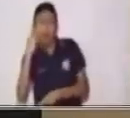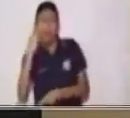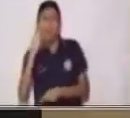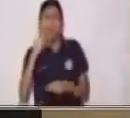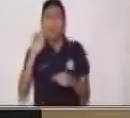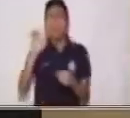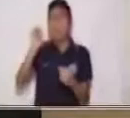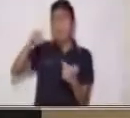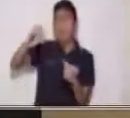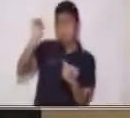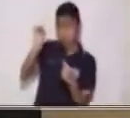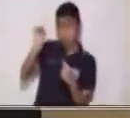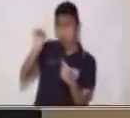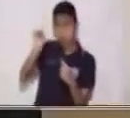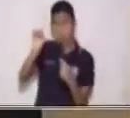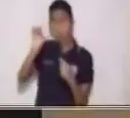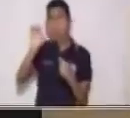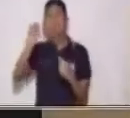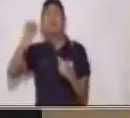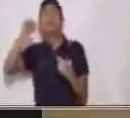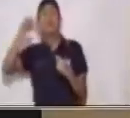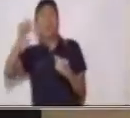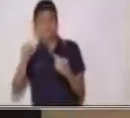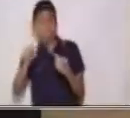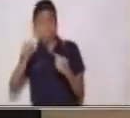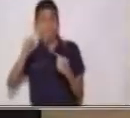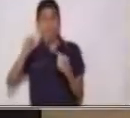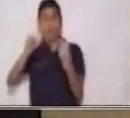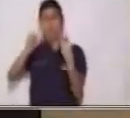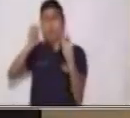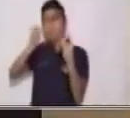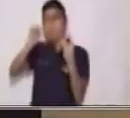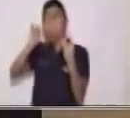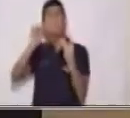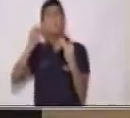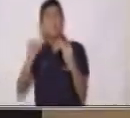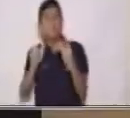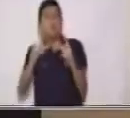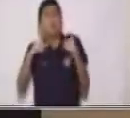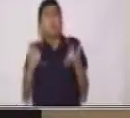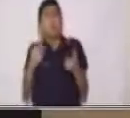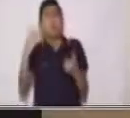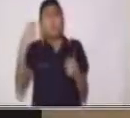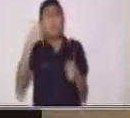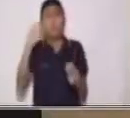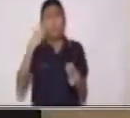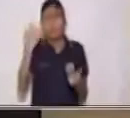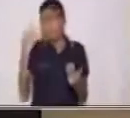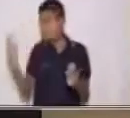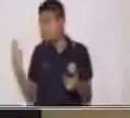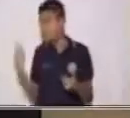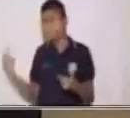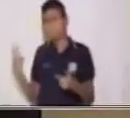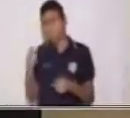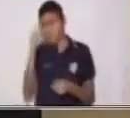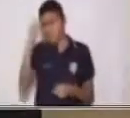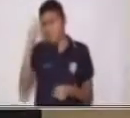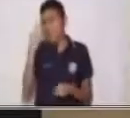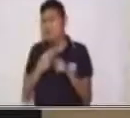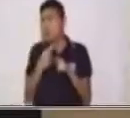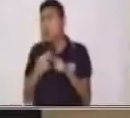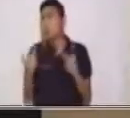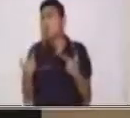Mimi y Memo? ¿Cómo se llaman los papás de Ema, Mimi y